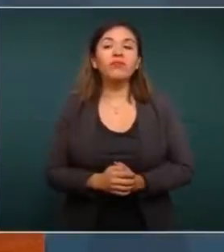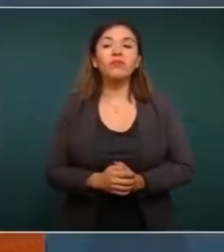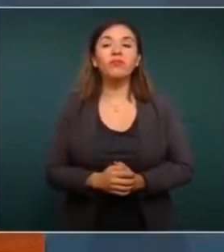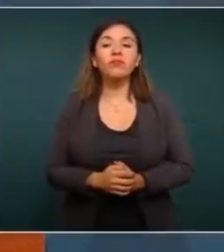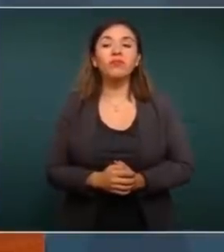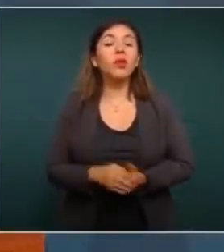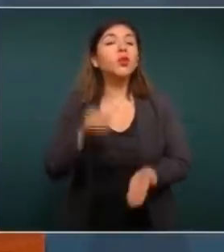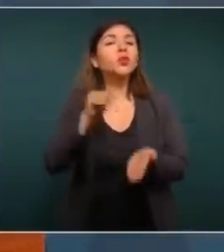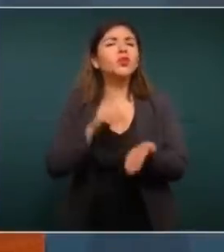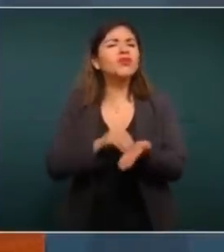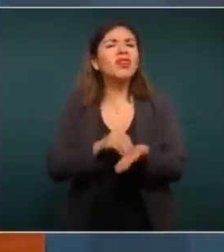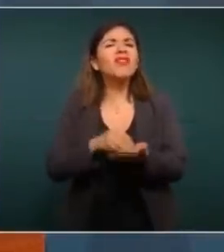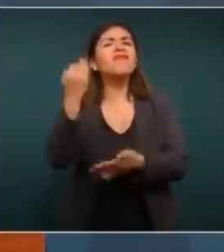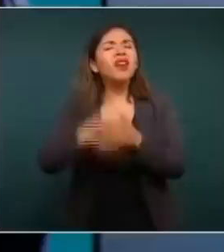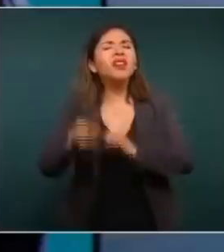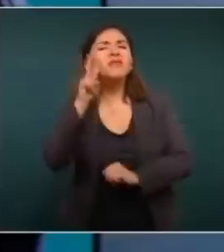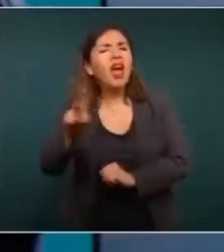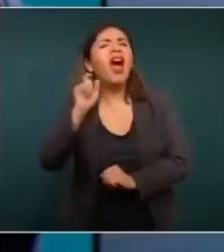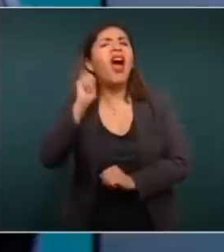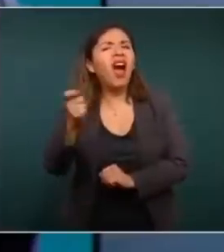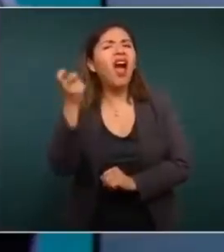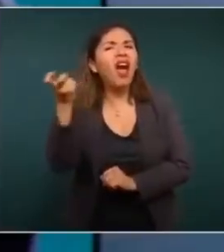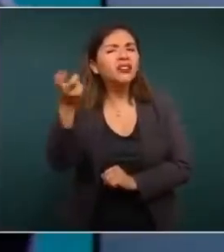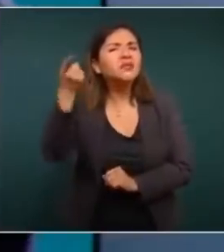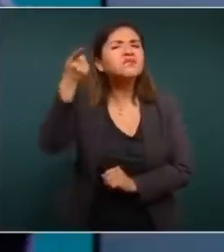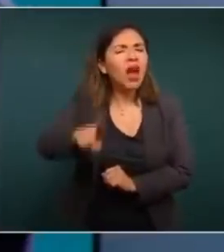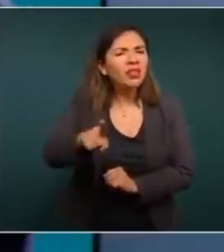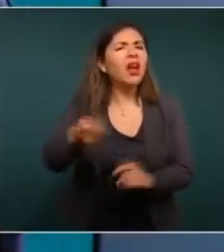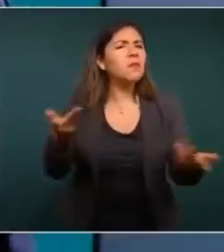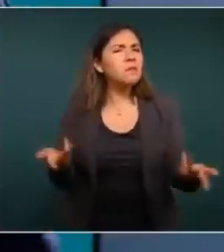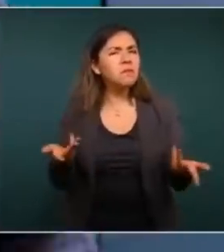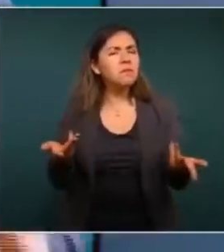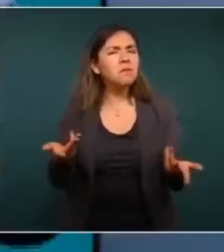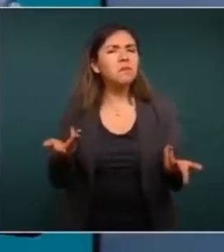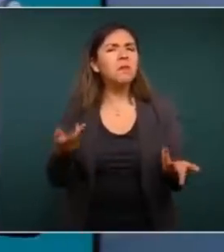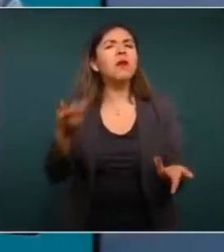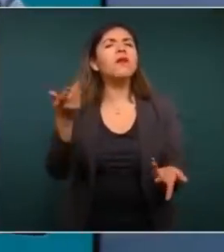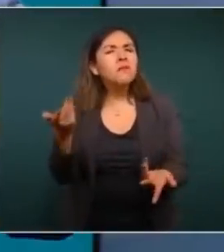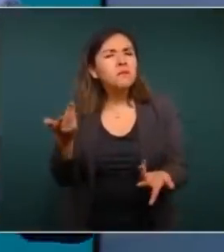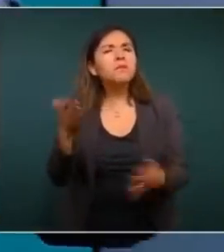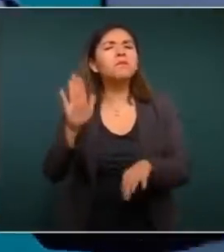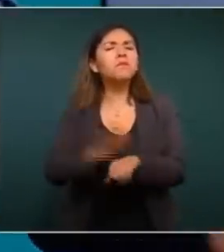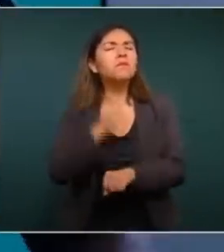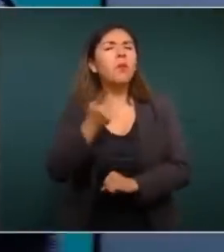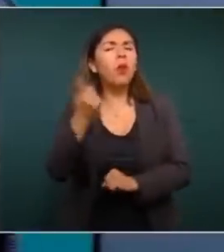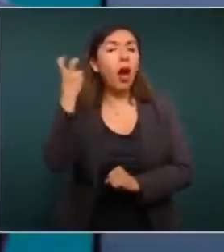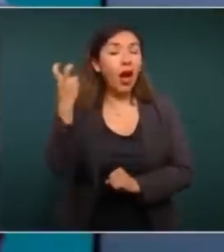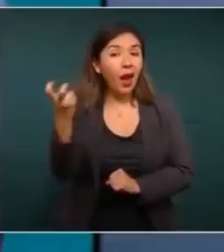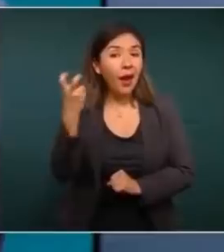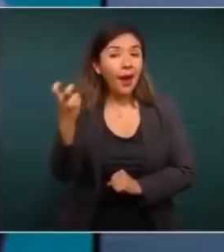Todavía no sabemos qué efectos tiene, porque esto